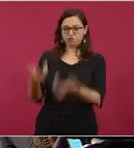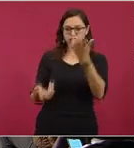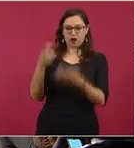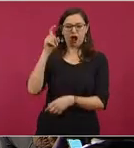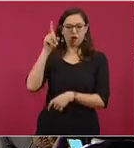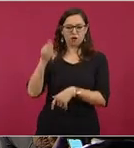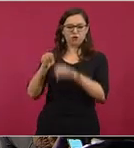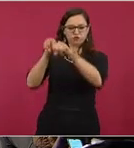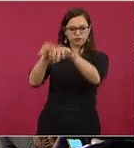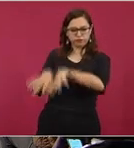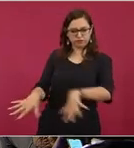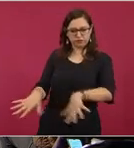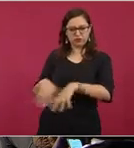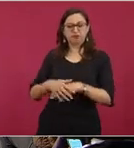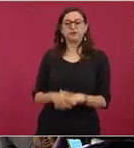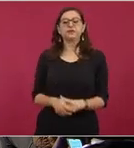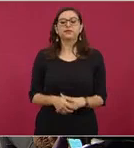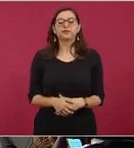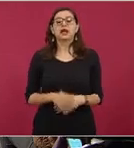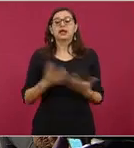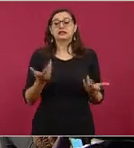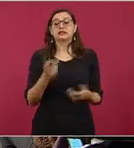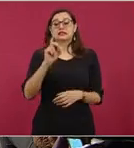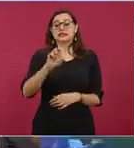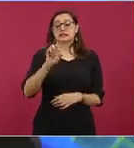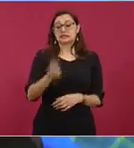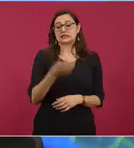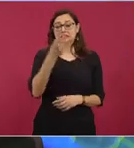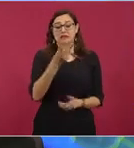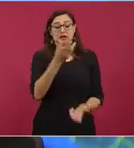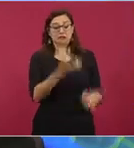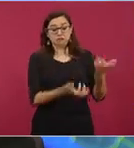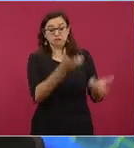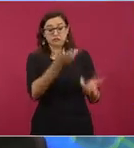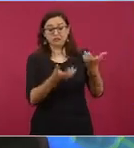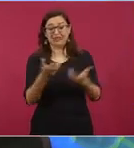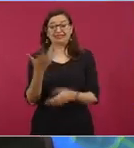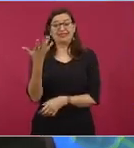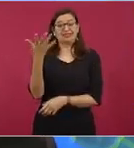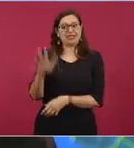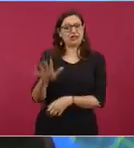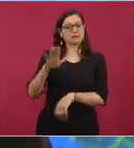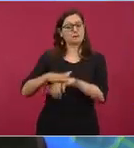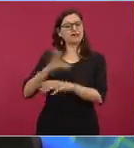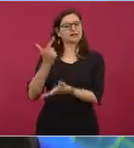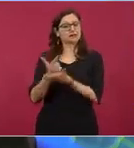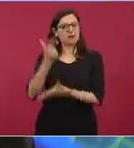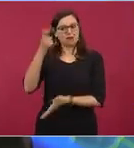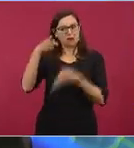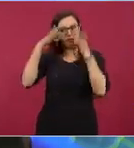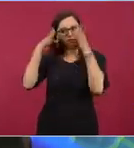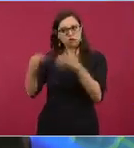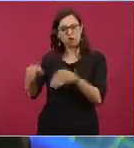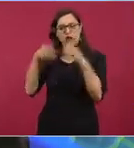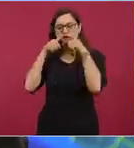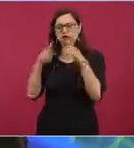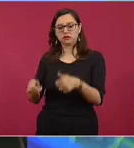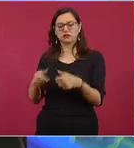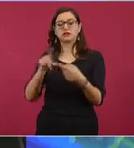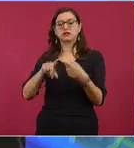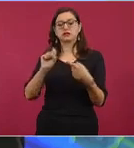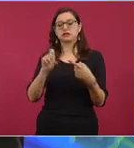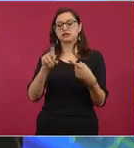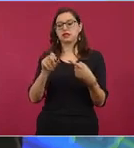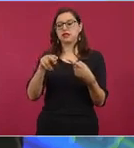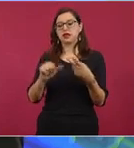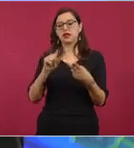10 son los que tenemos ahorita con una vigilancia muy específica por parte de la Sedena, de la Marina,